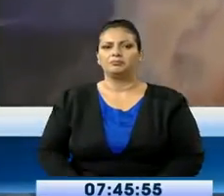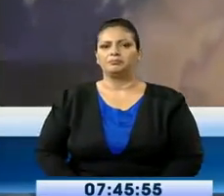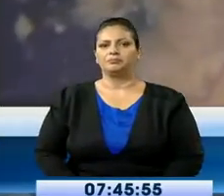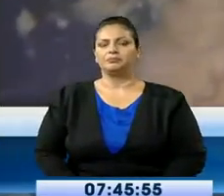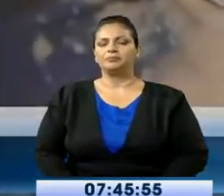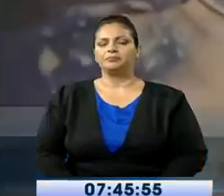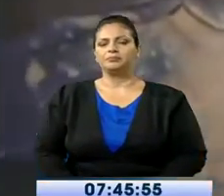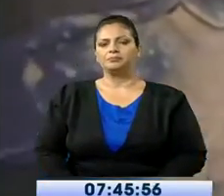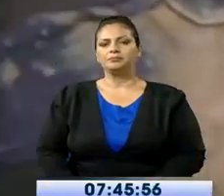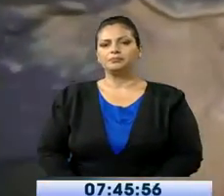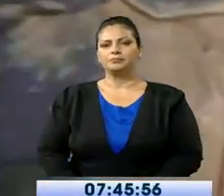Jorge Escobar.